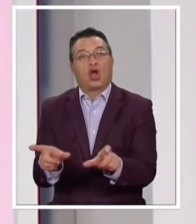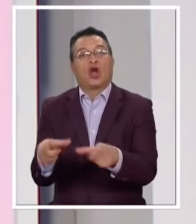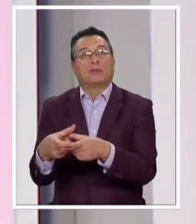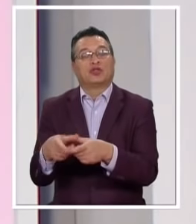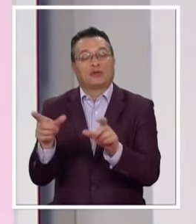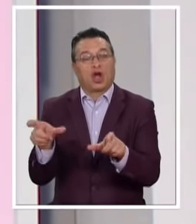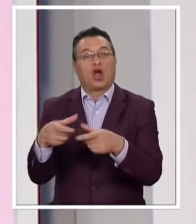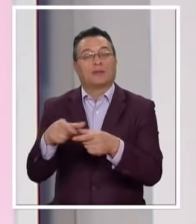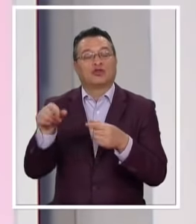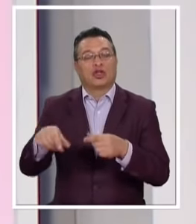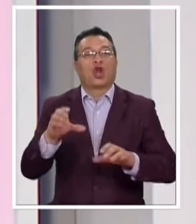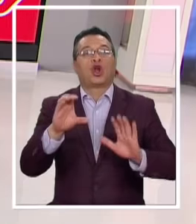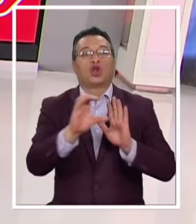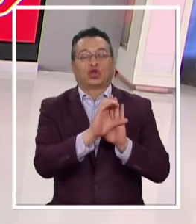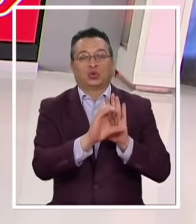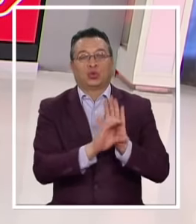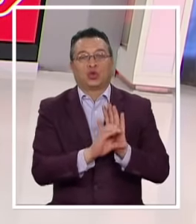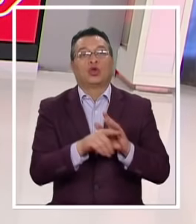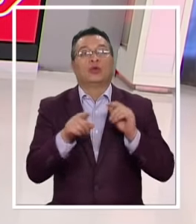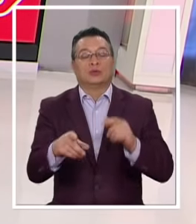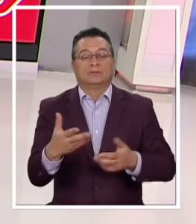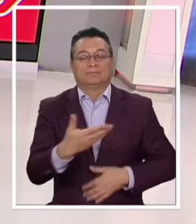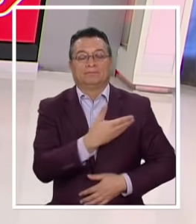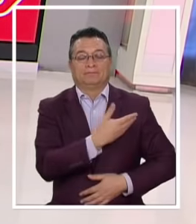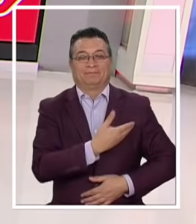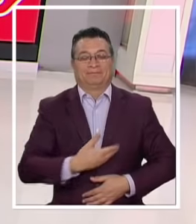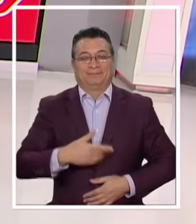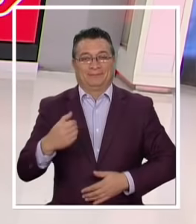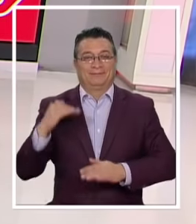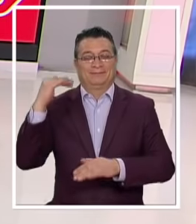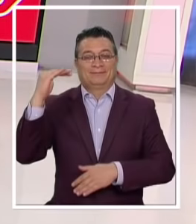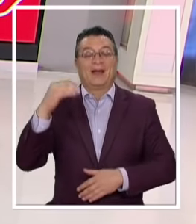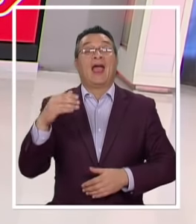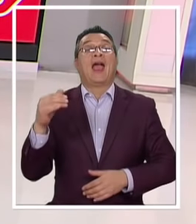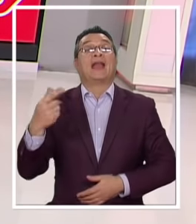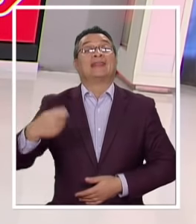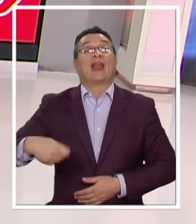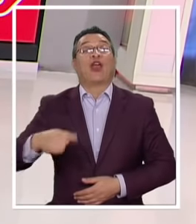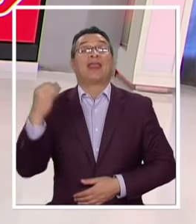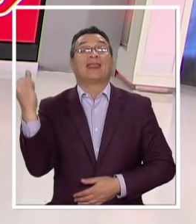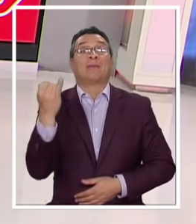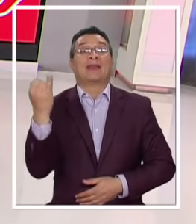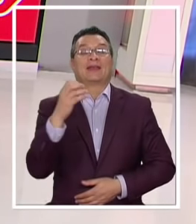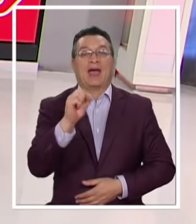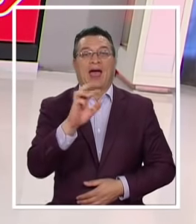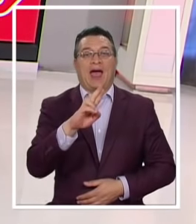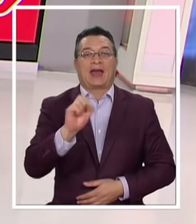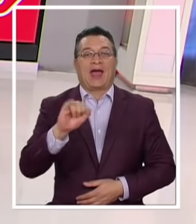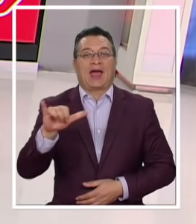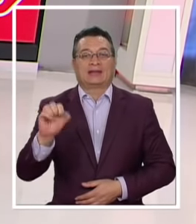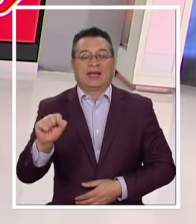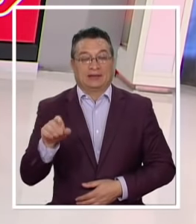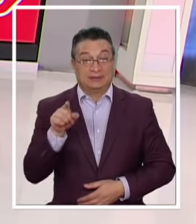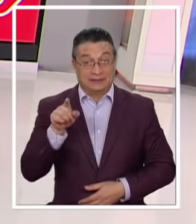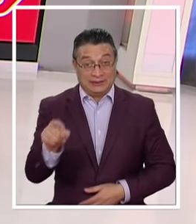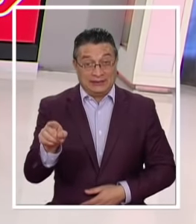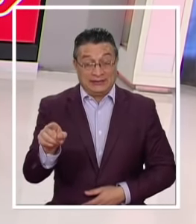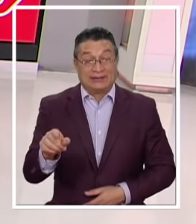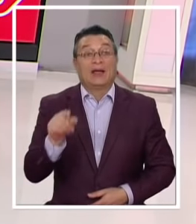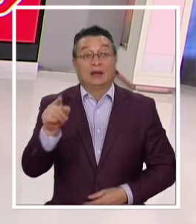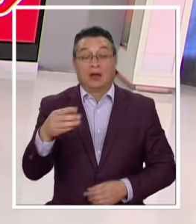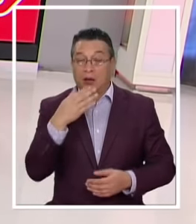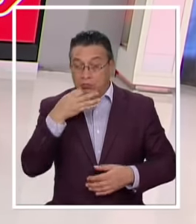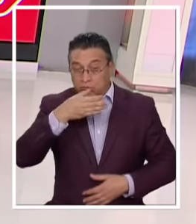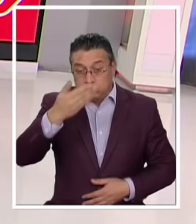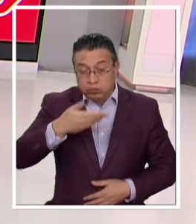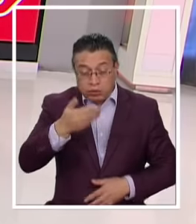caso la Comisión de Constitución Que preside el senador independiente Pedro Araya La Comisión de Constitución, acá es súper clave Va a